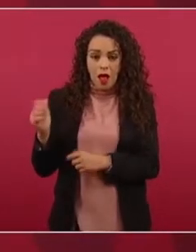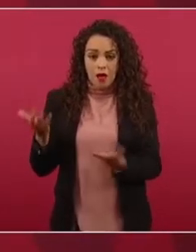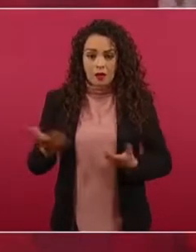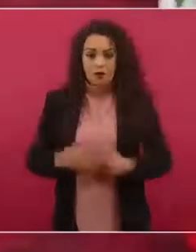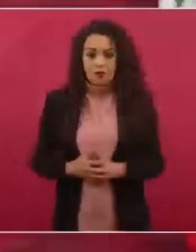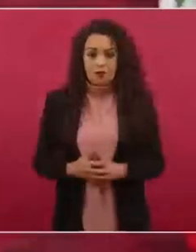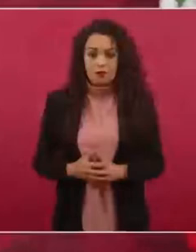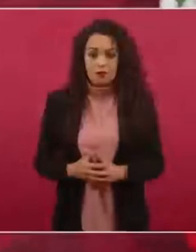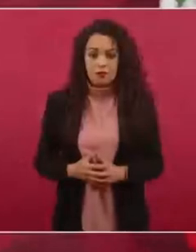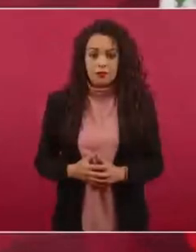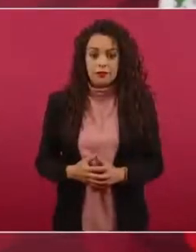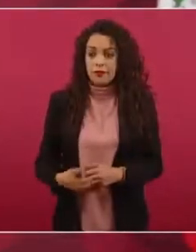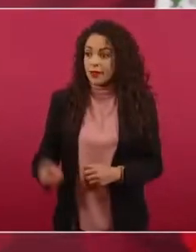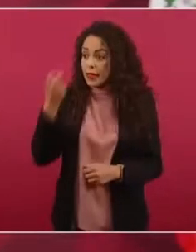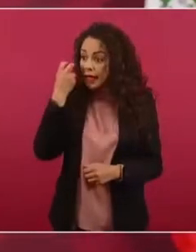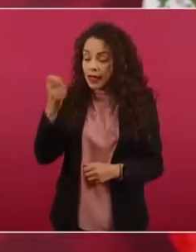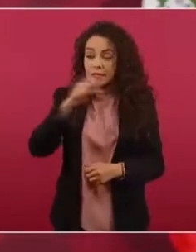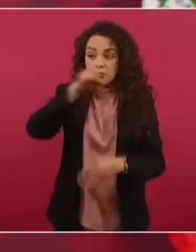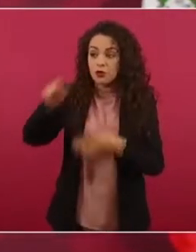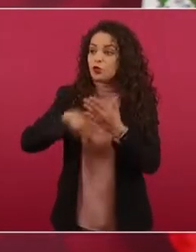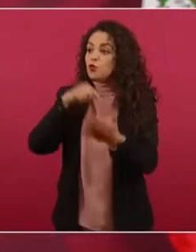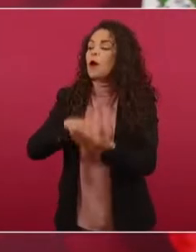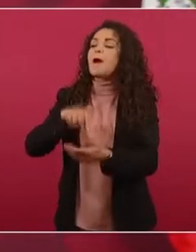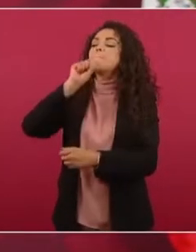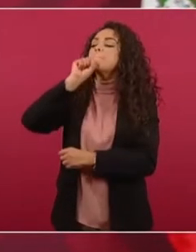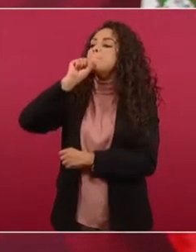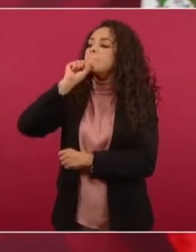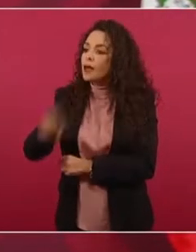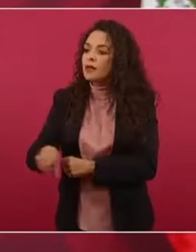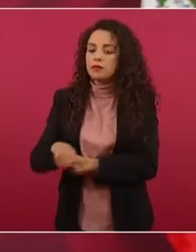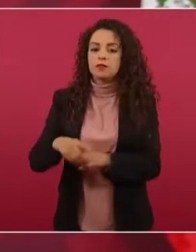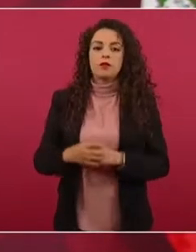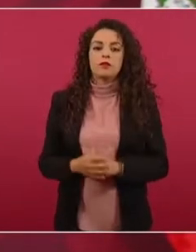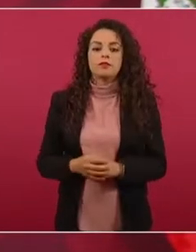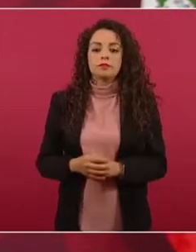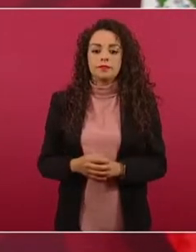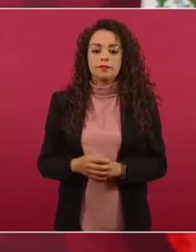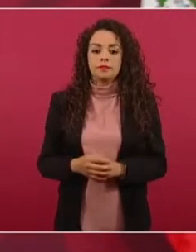Ahí mismo, en Playa del Carmen,